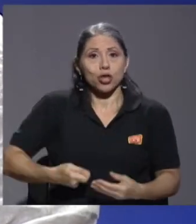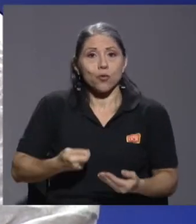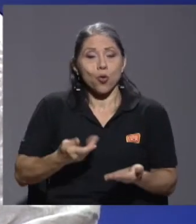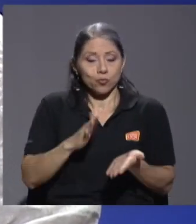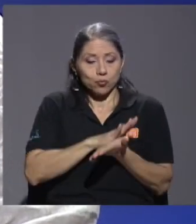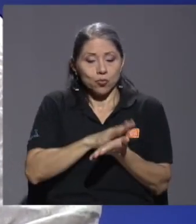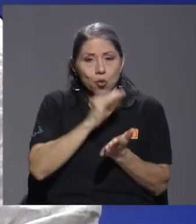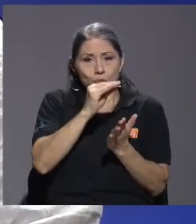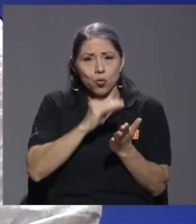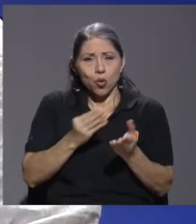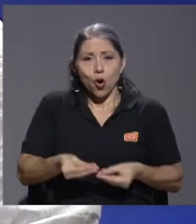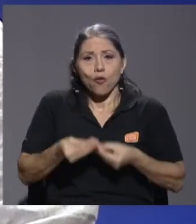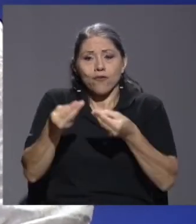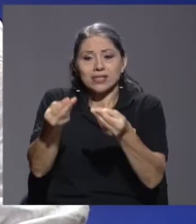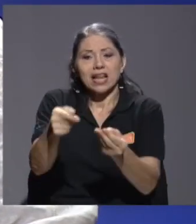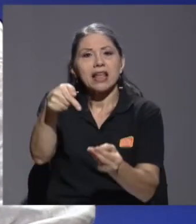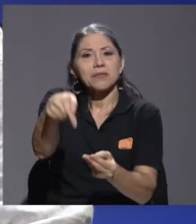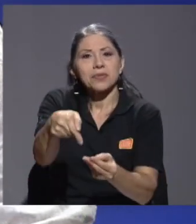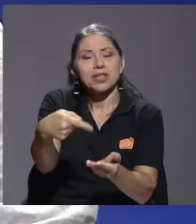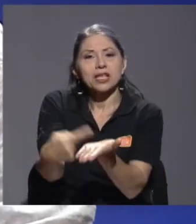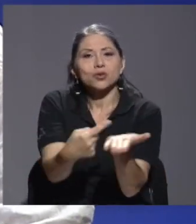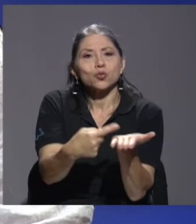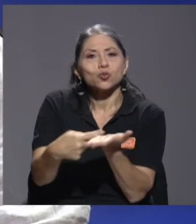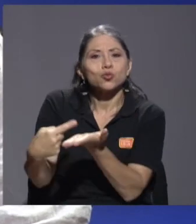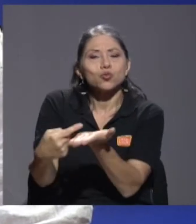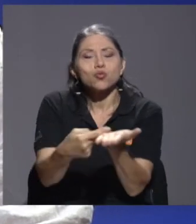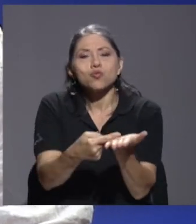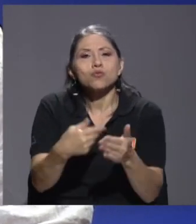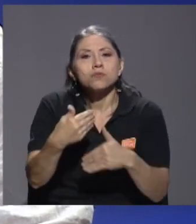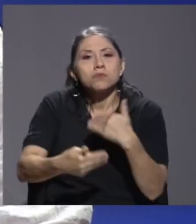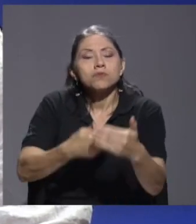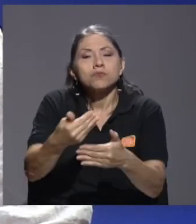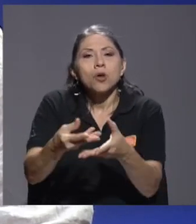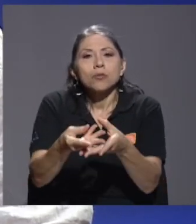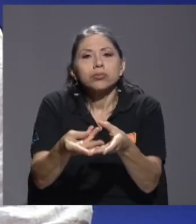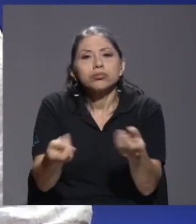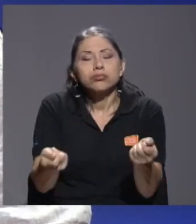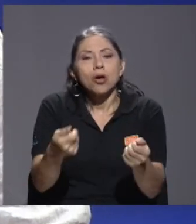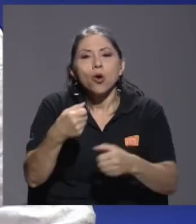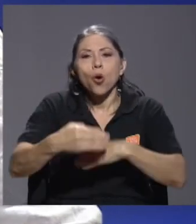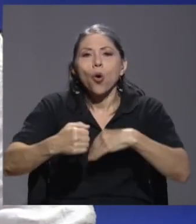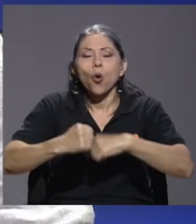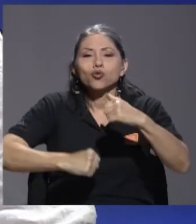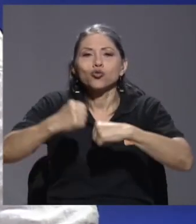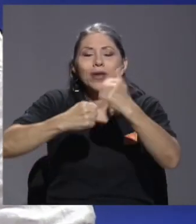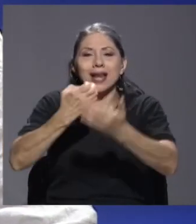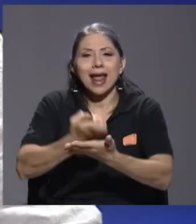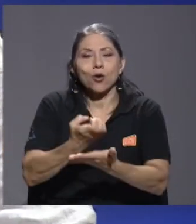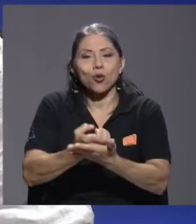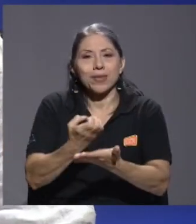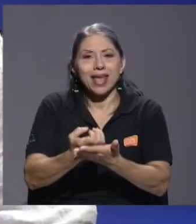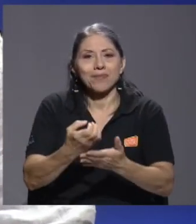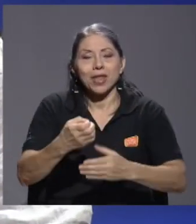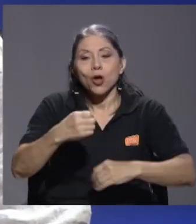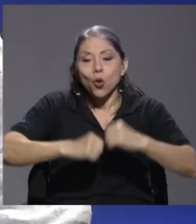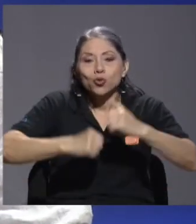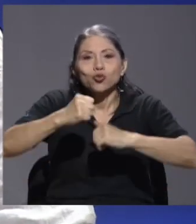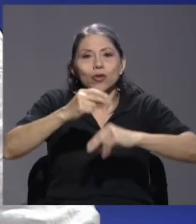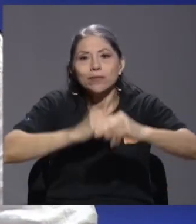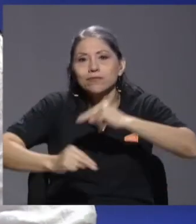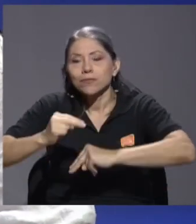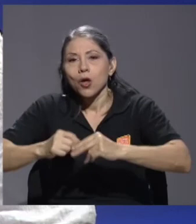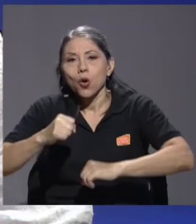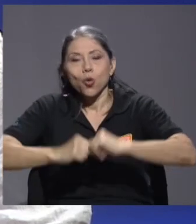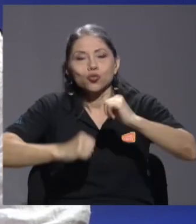documento base de discusiones para poner sobre la mesa y construir la economía construir los mercados construir